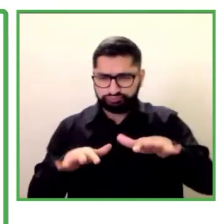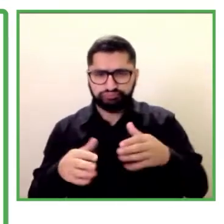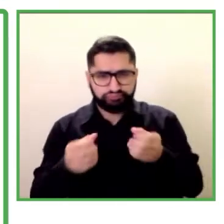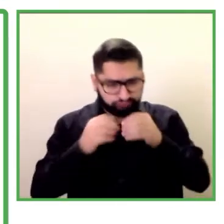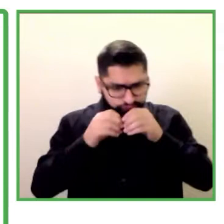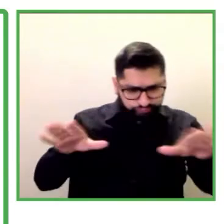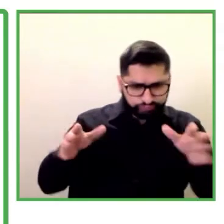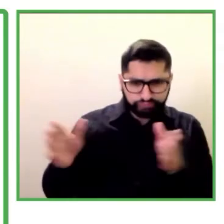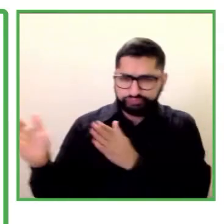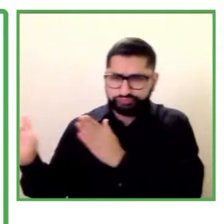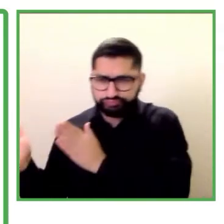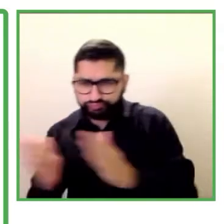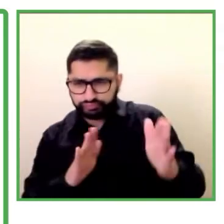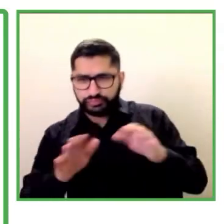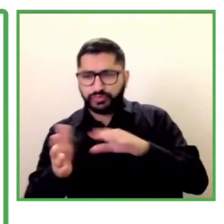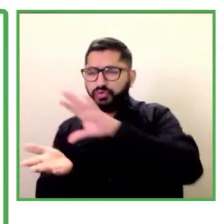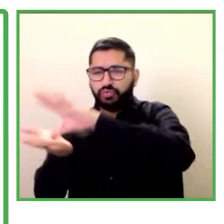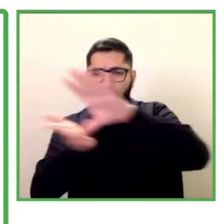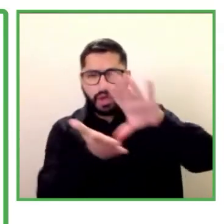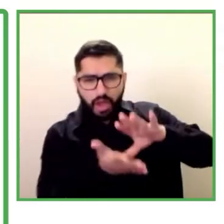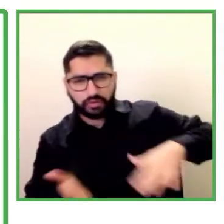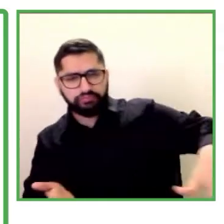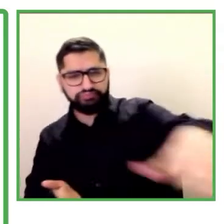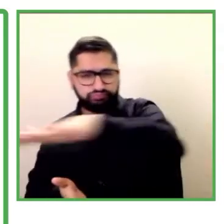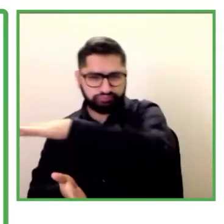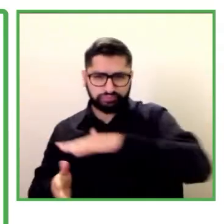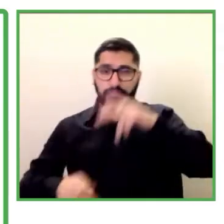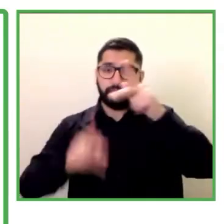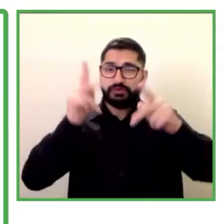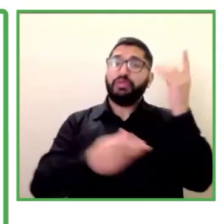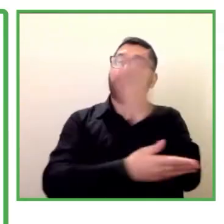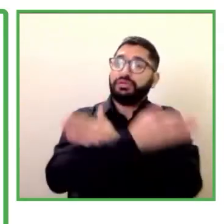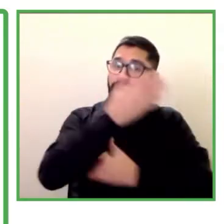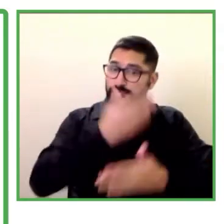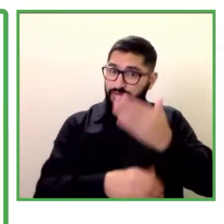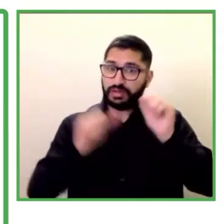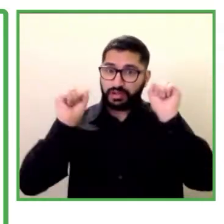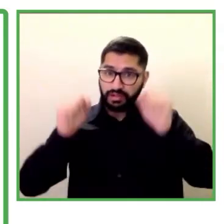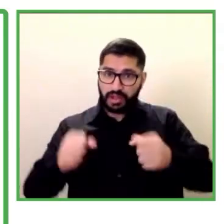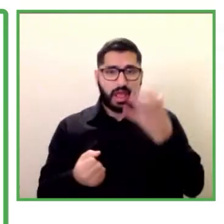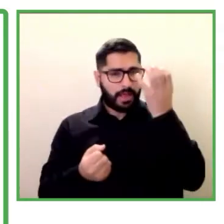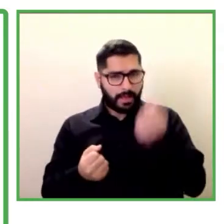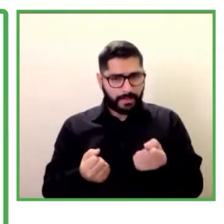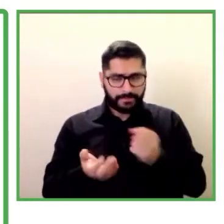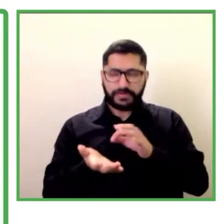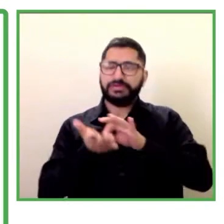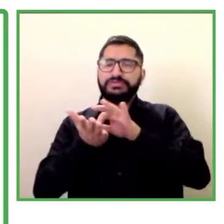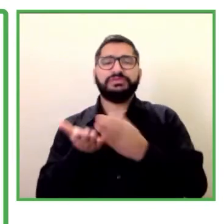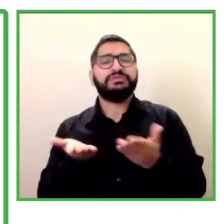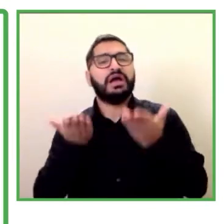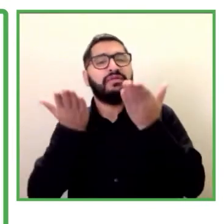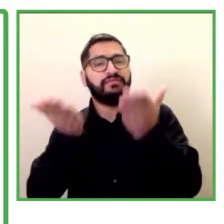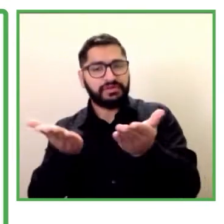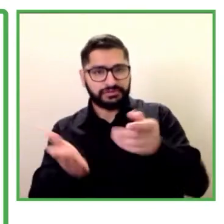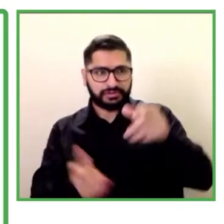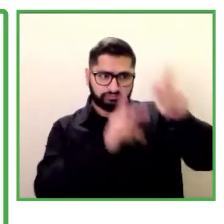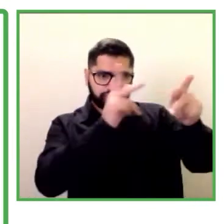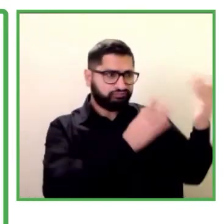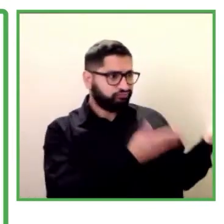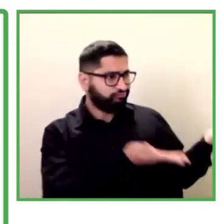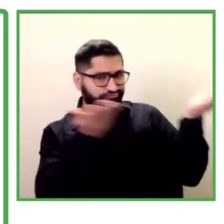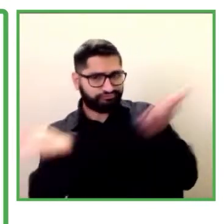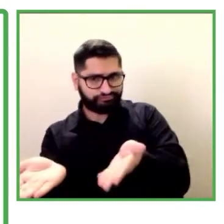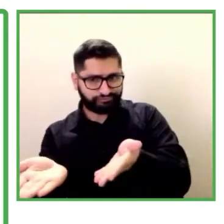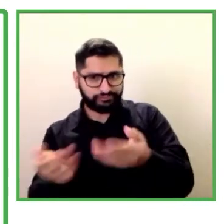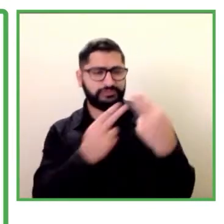personas con discapacidad y que tenemos el servicio al cliente destinado para ellos y por último fomentar la